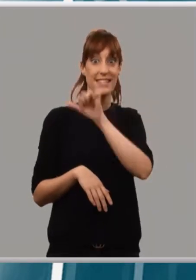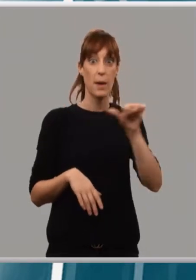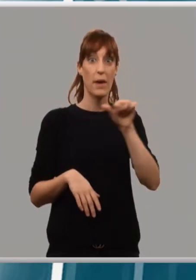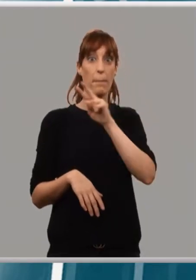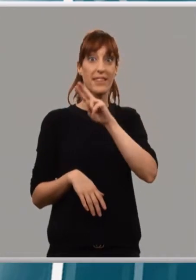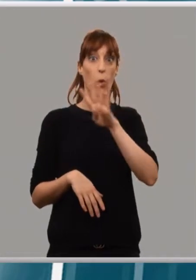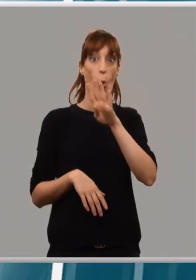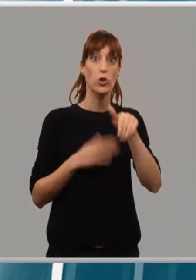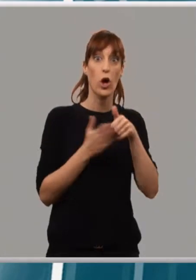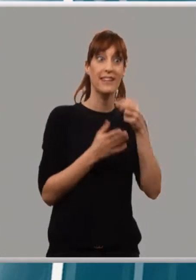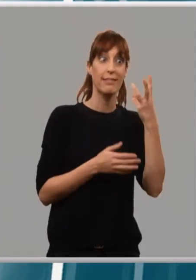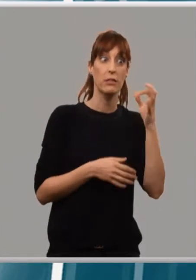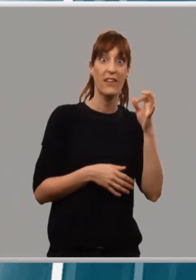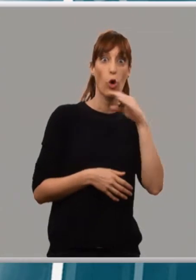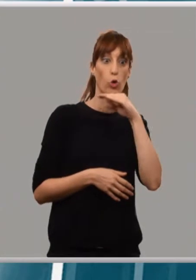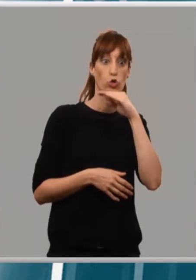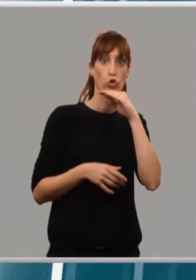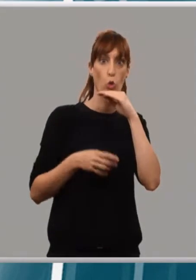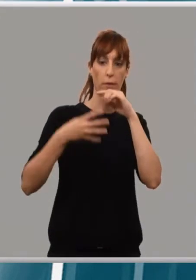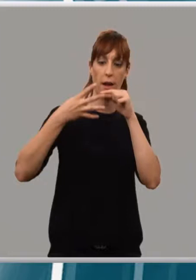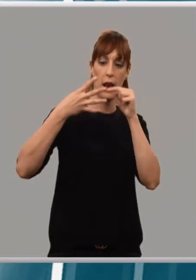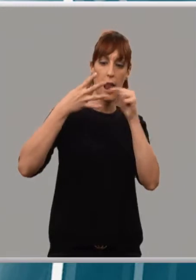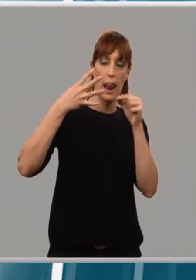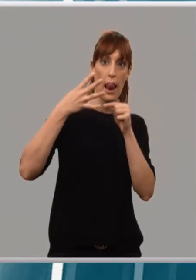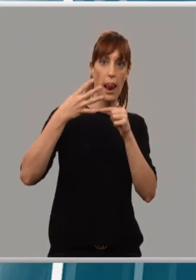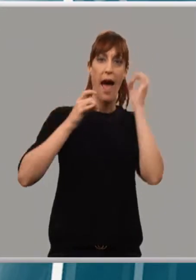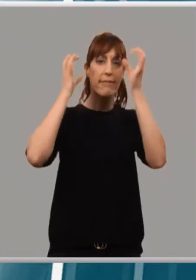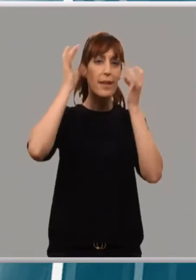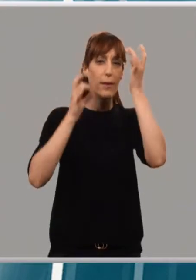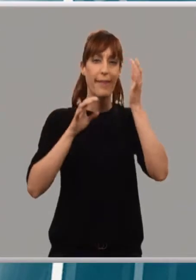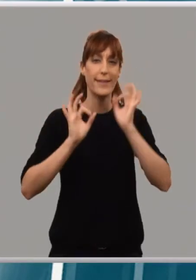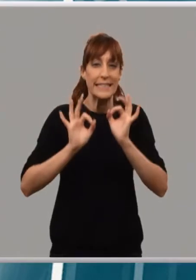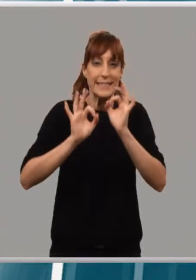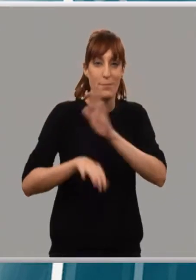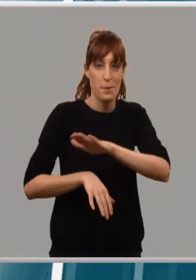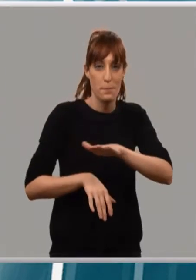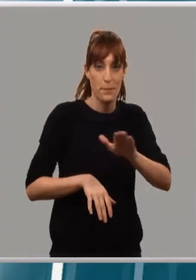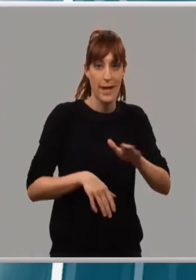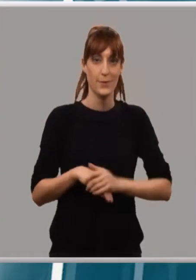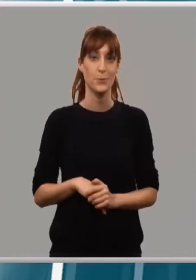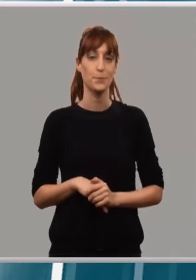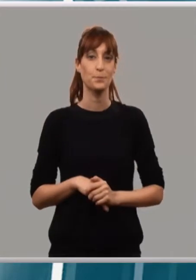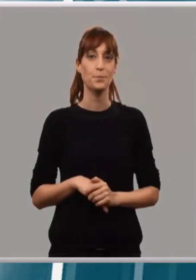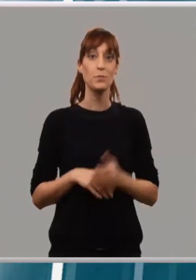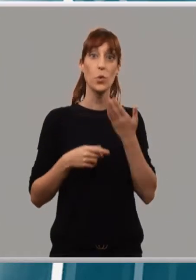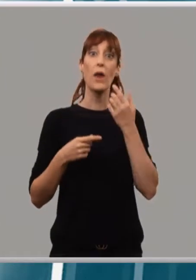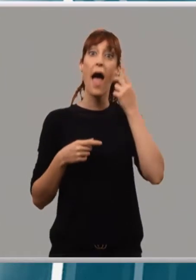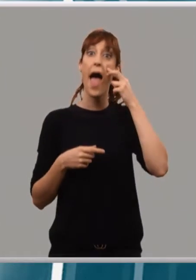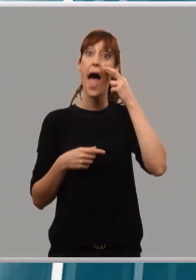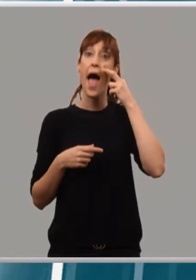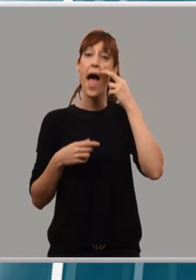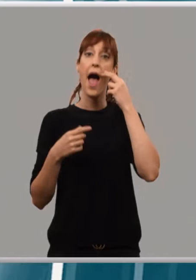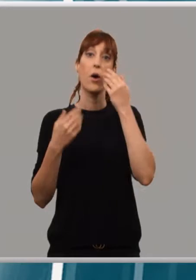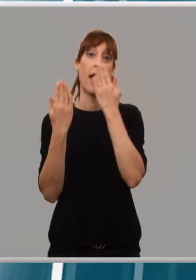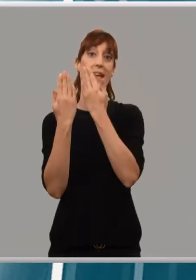30 de octubre actividades, muchas para los más pequeños. Va a haber una exposición sobre Ana Frank que inauguraremos el 24 de octubre